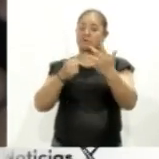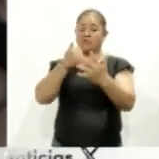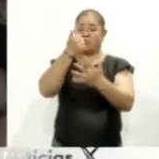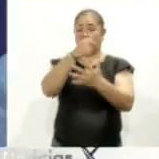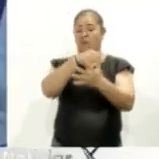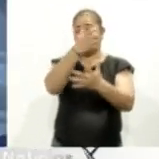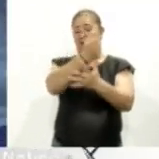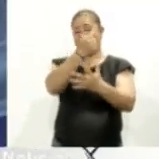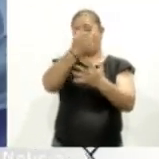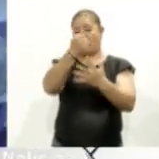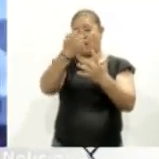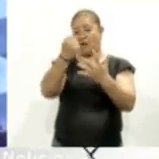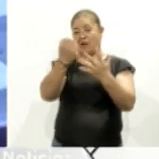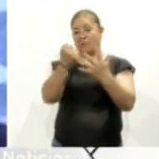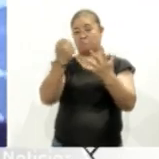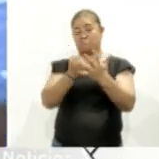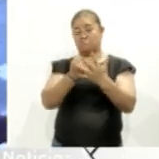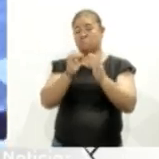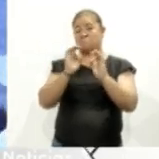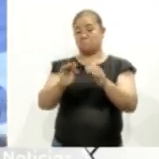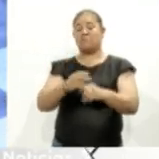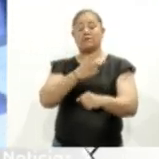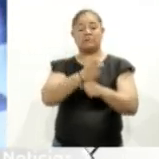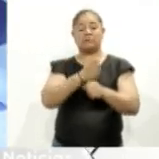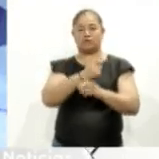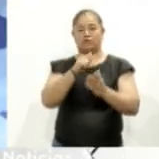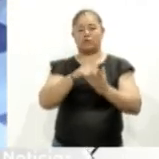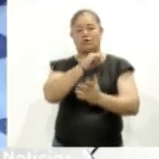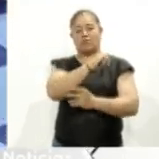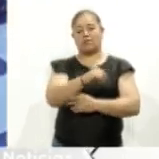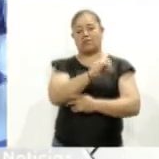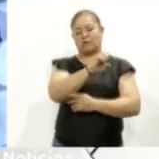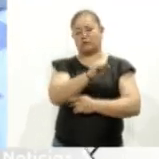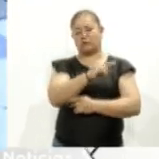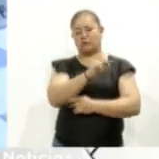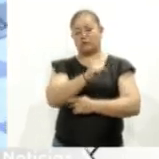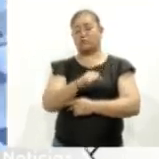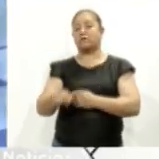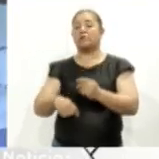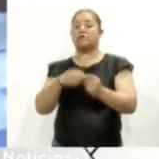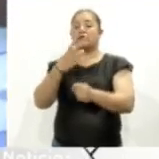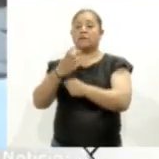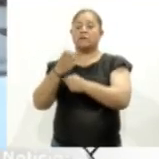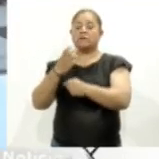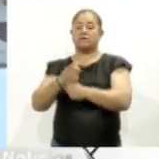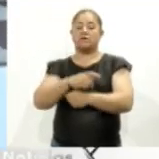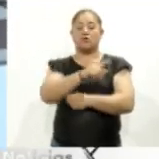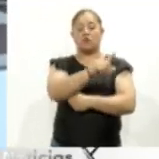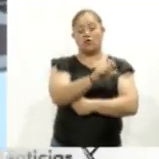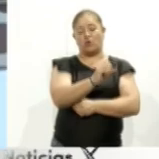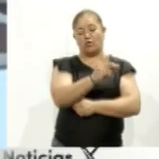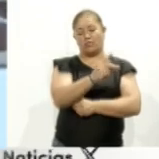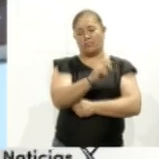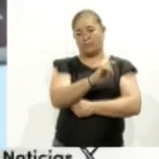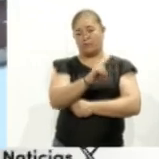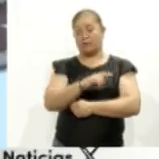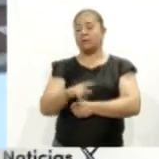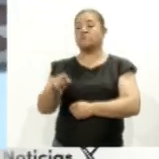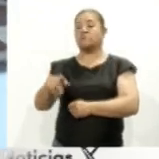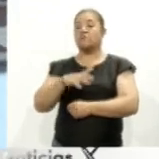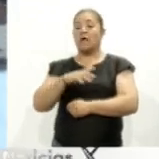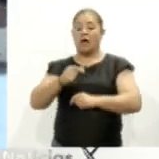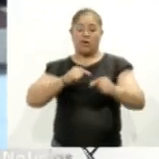llevarse el primer lugar. En segundo se ubicó Jesús, Hassan y Pita y tercero Tlatuani López. La competencia reunió a